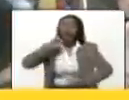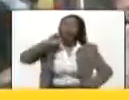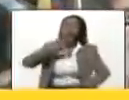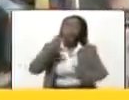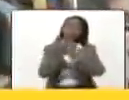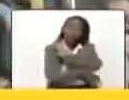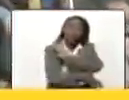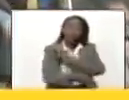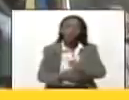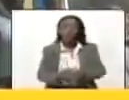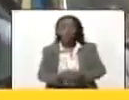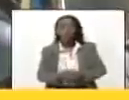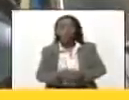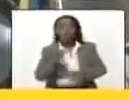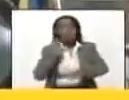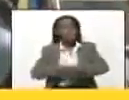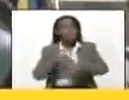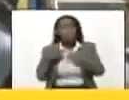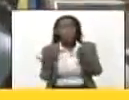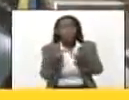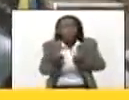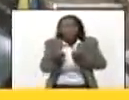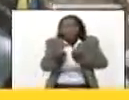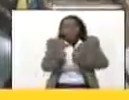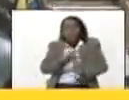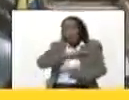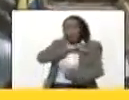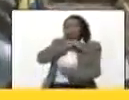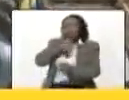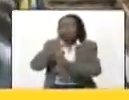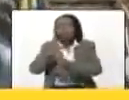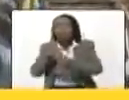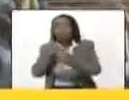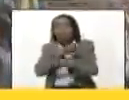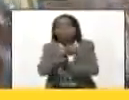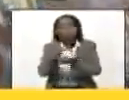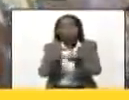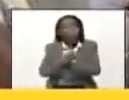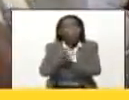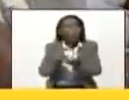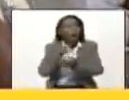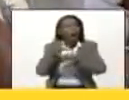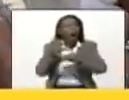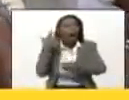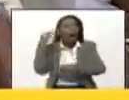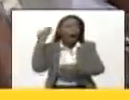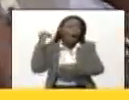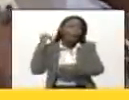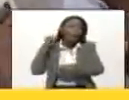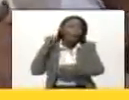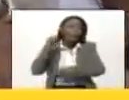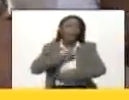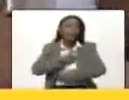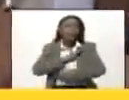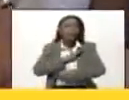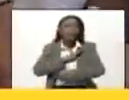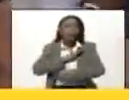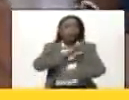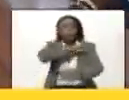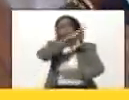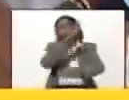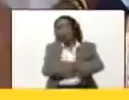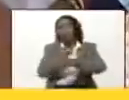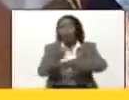porque intentan tomar conflictos de la existencia de poderosos